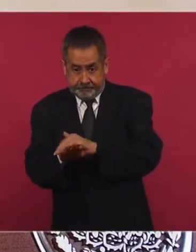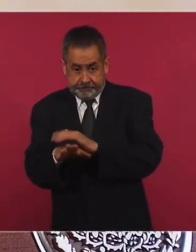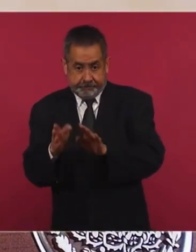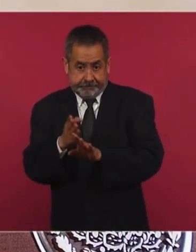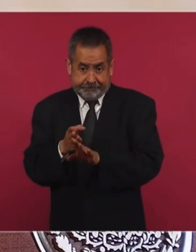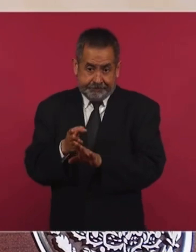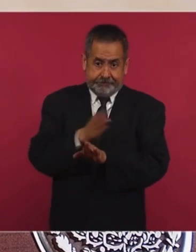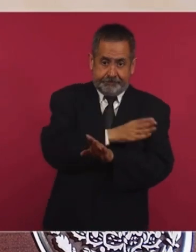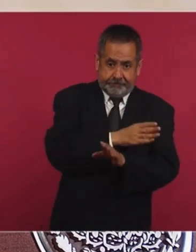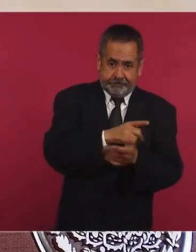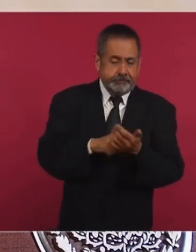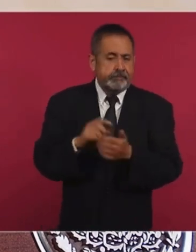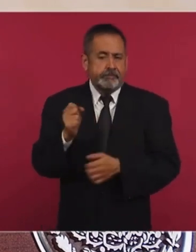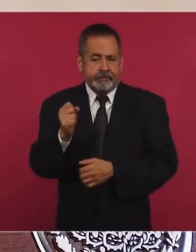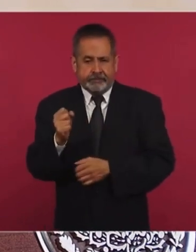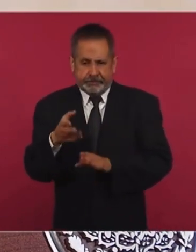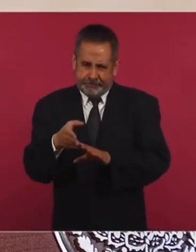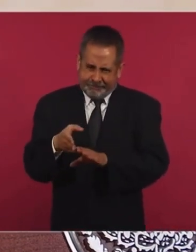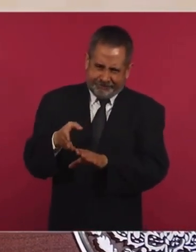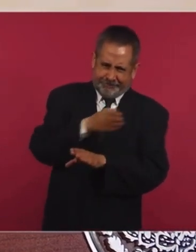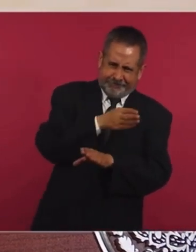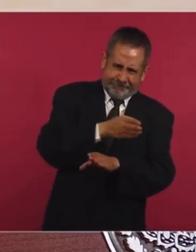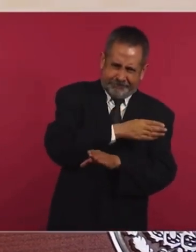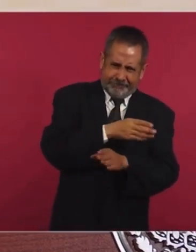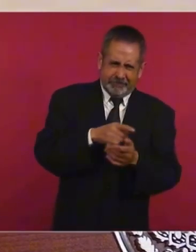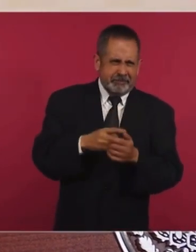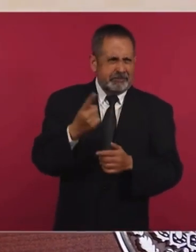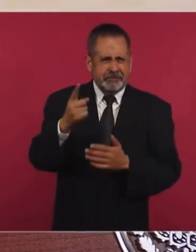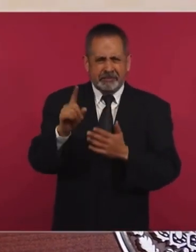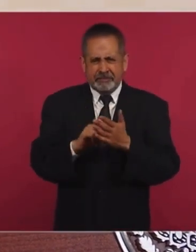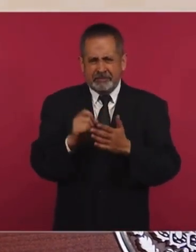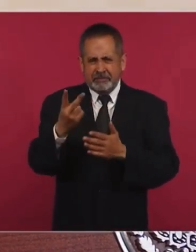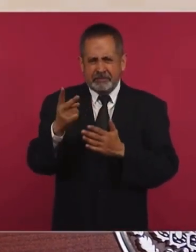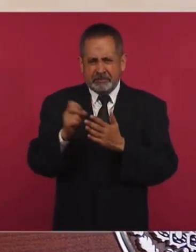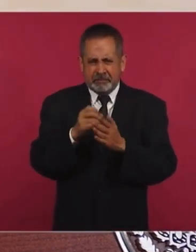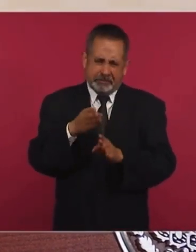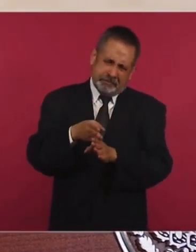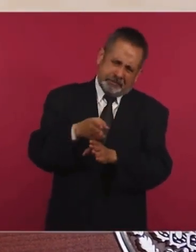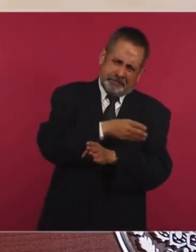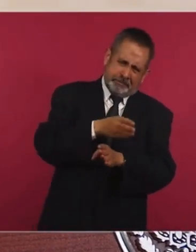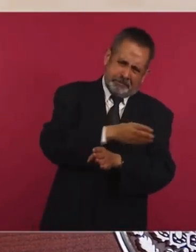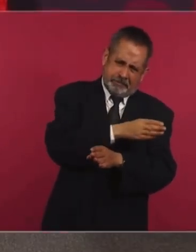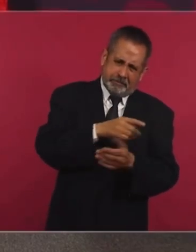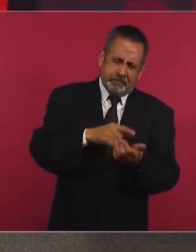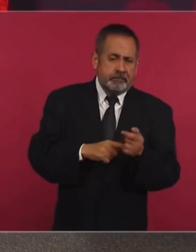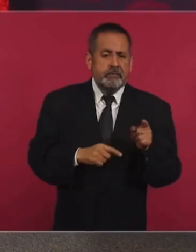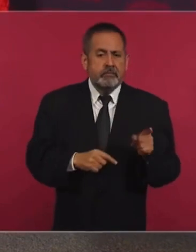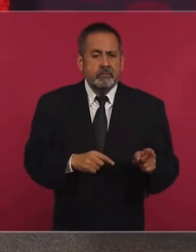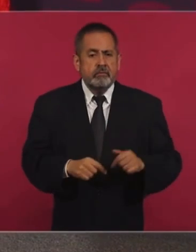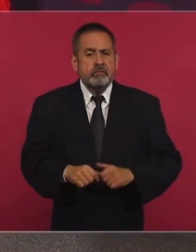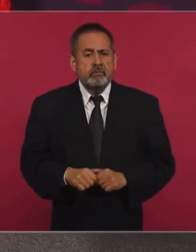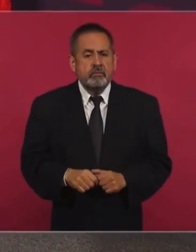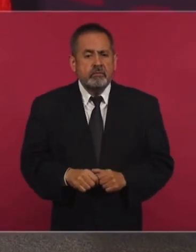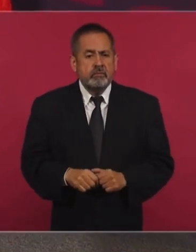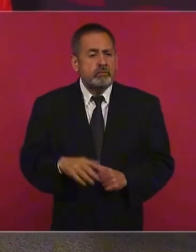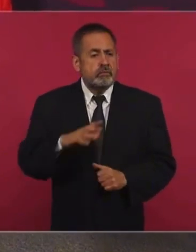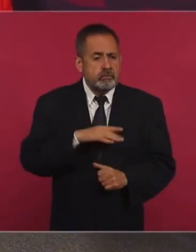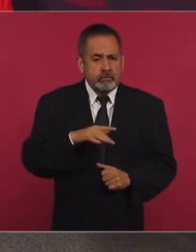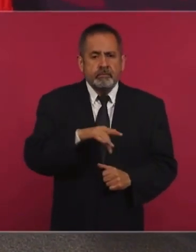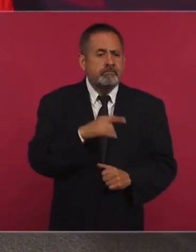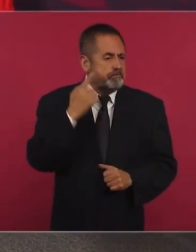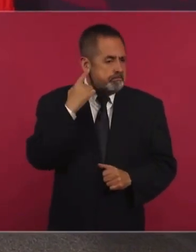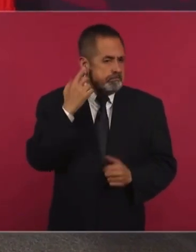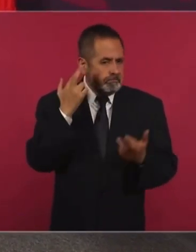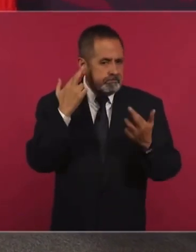antes de septiembre, un mes o dos meses antes, hay unas grabaciones